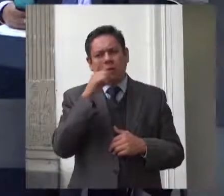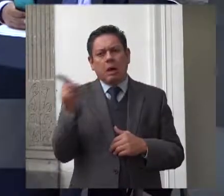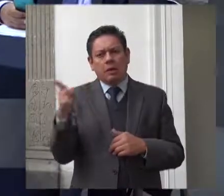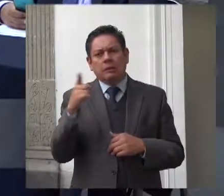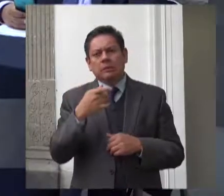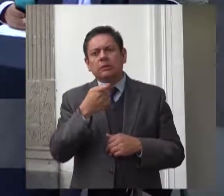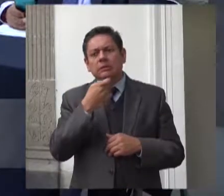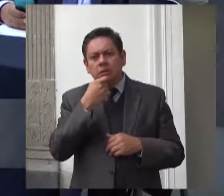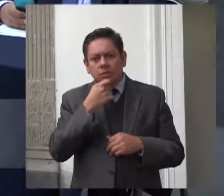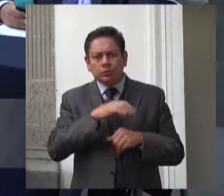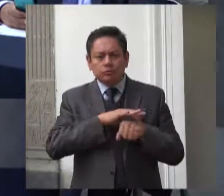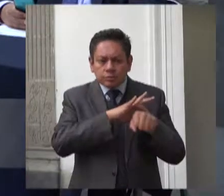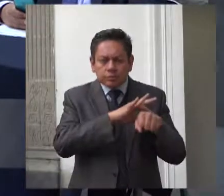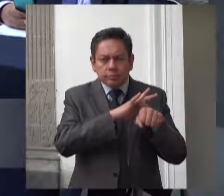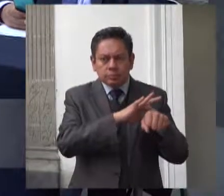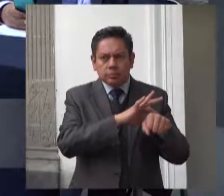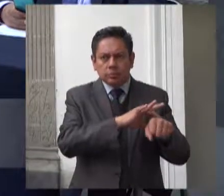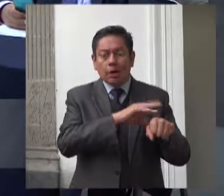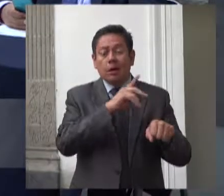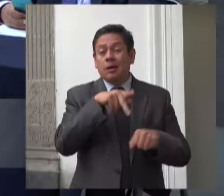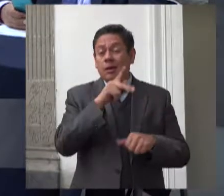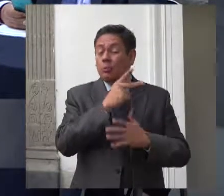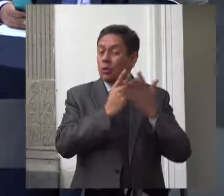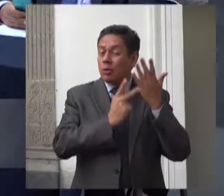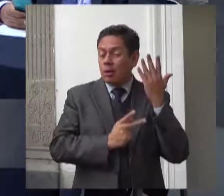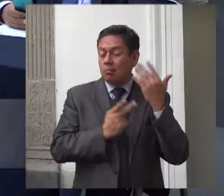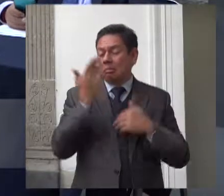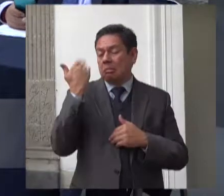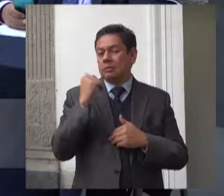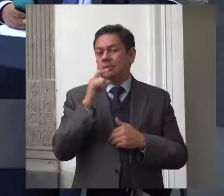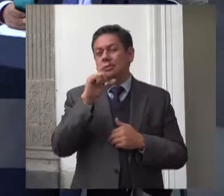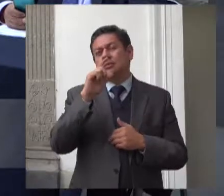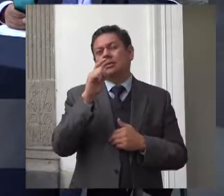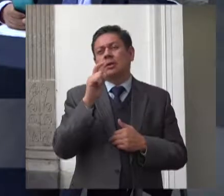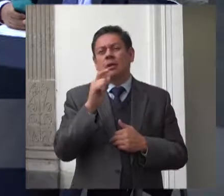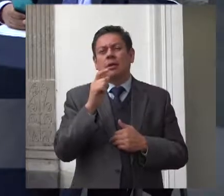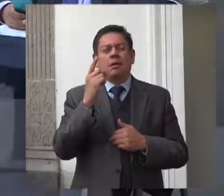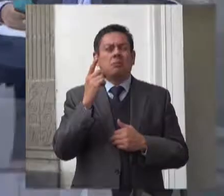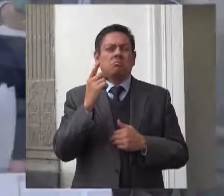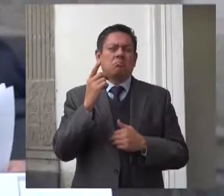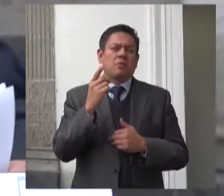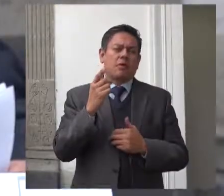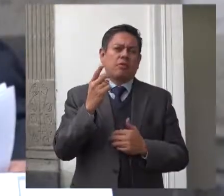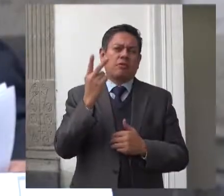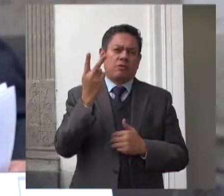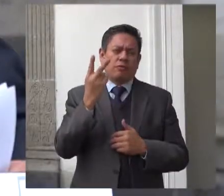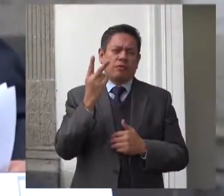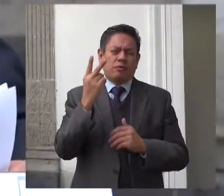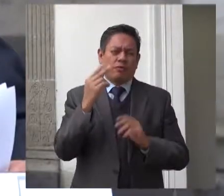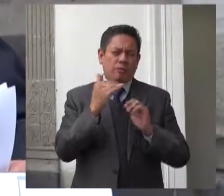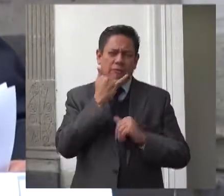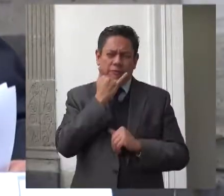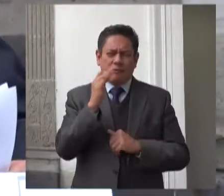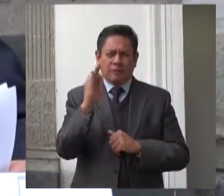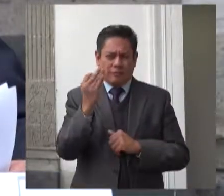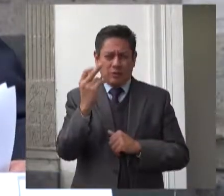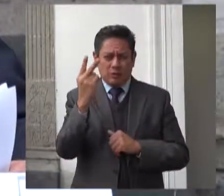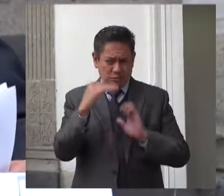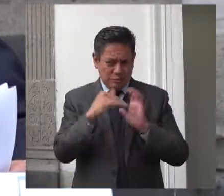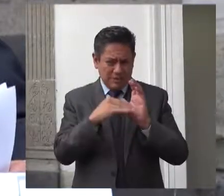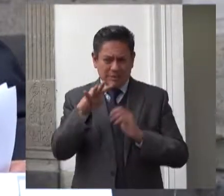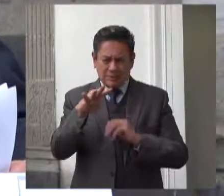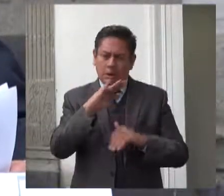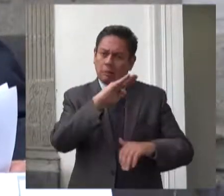febrero de 2019, y que derivó, como se ha señalado, en la misión de la Recomendación 29